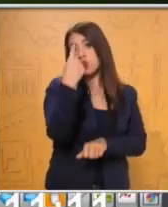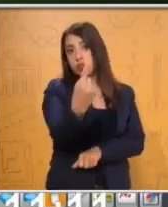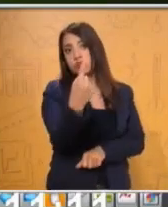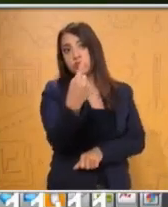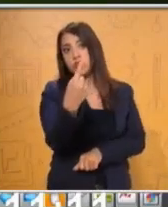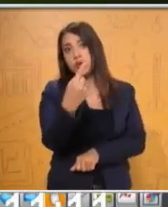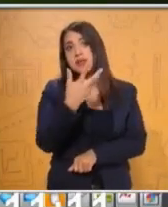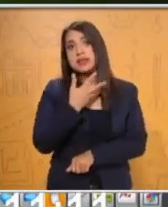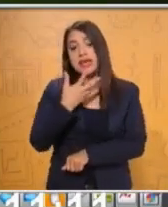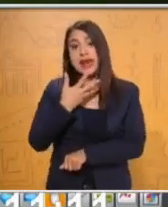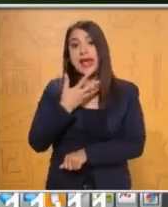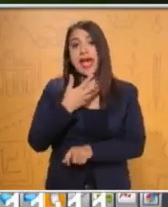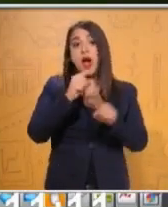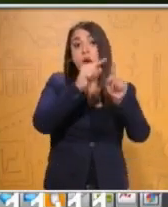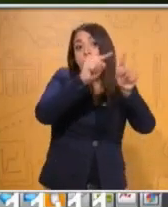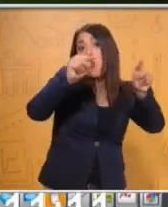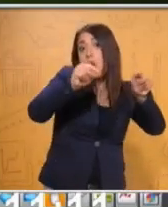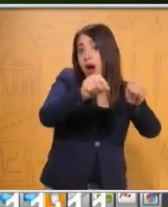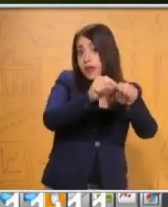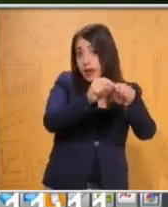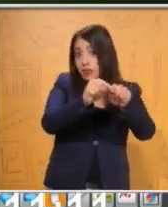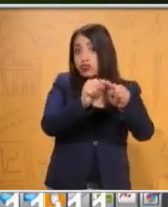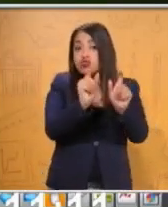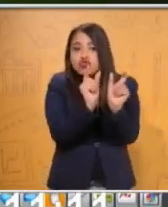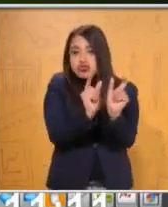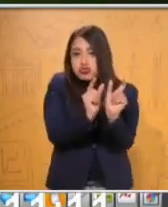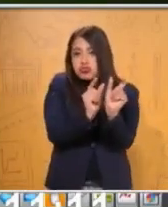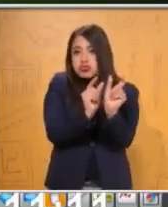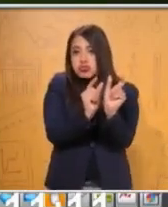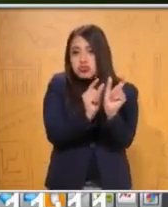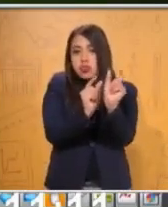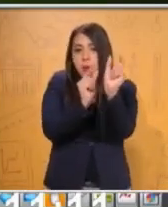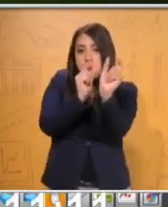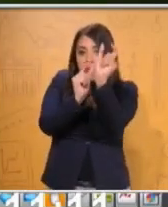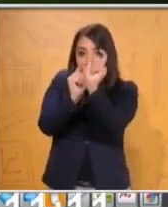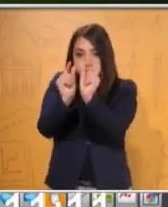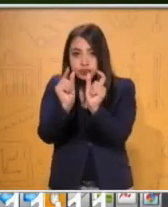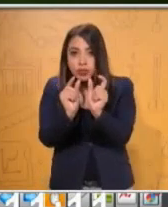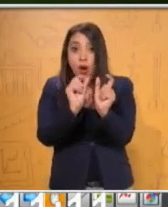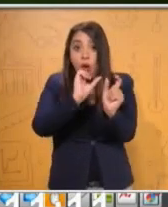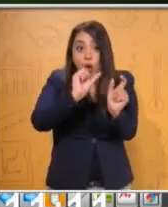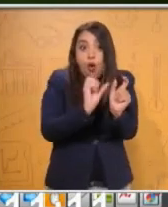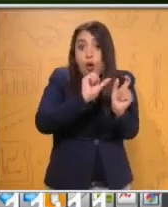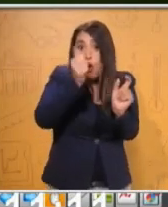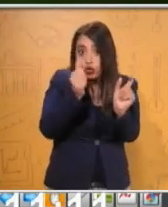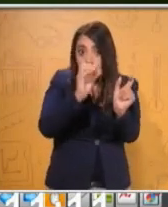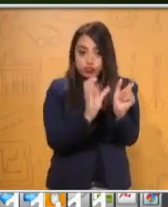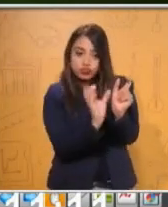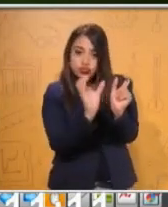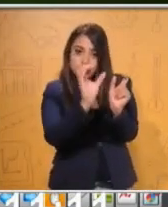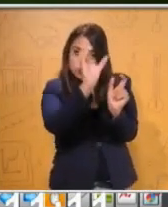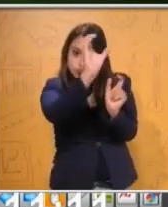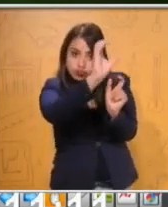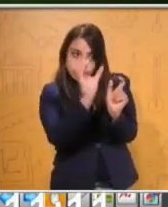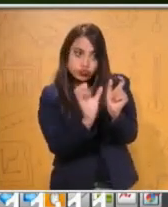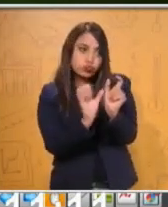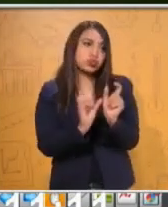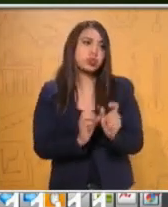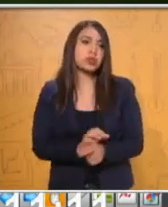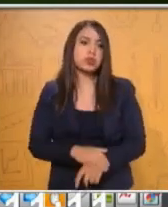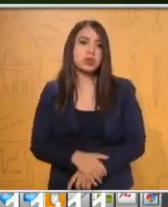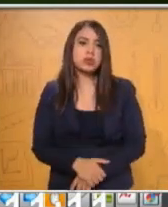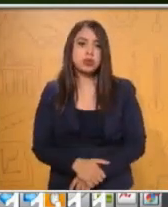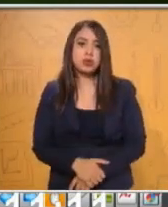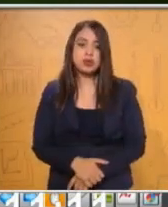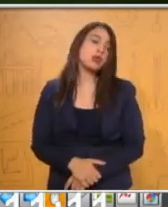cuadrados. Cuadros chicos en otros cuadros un poquito más grandes. ¿De acuerdo? Cada cuadro,